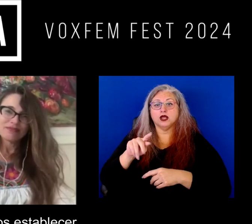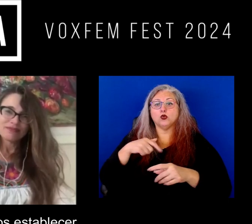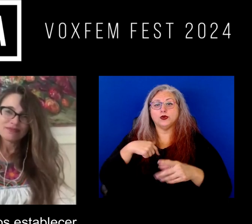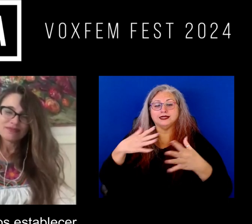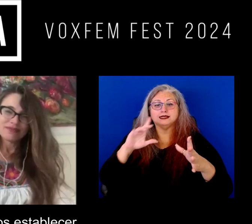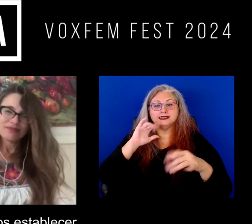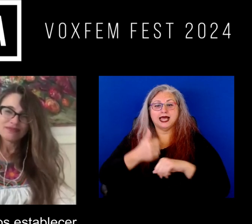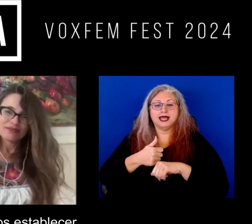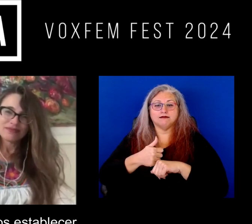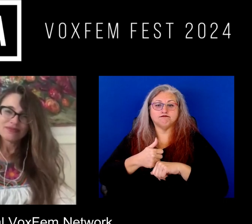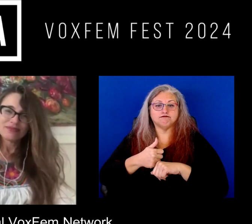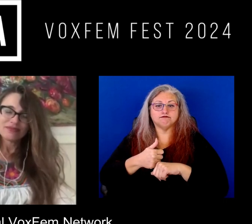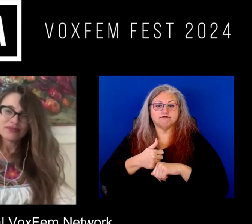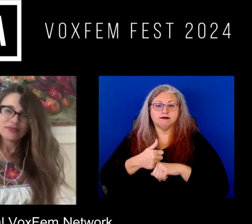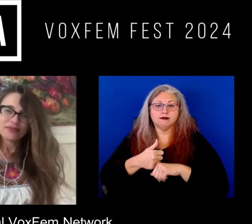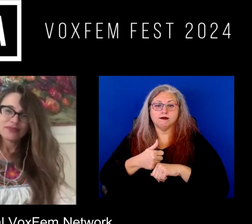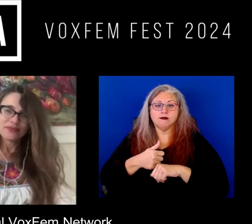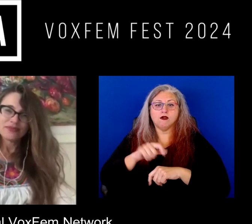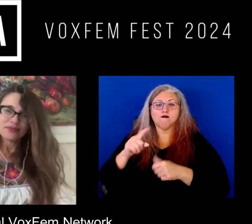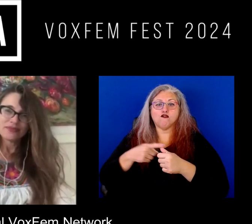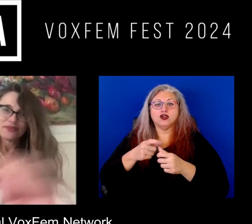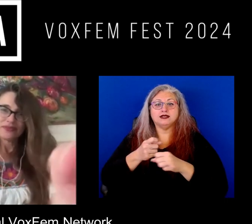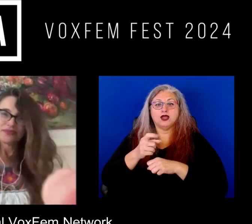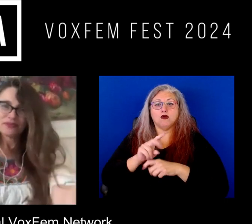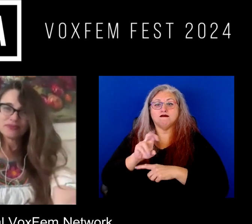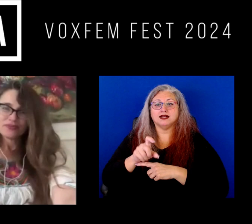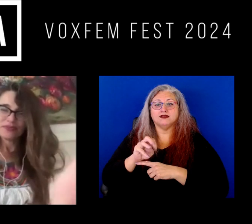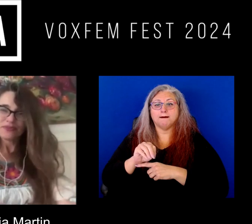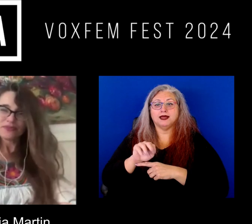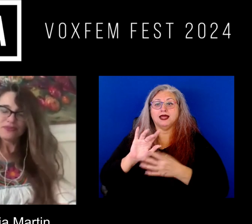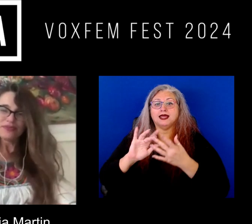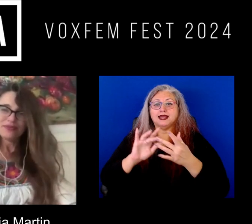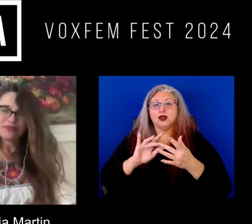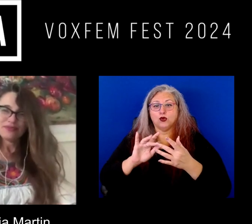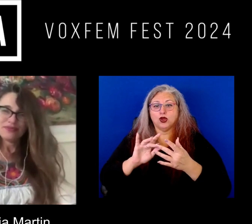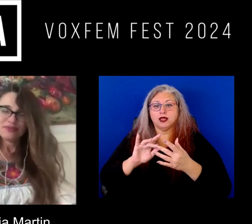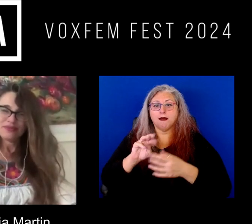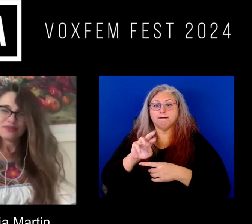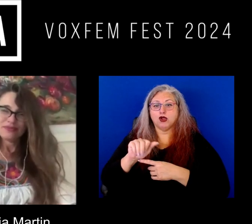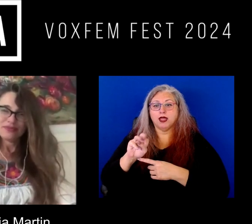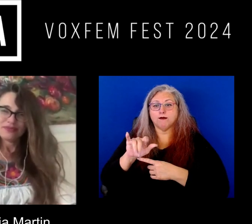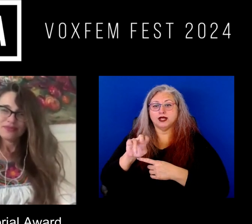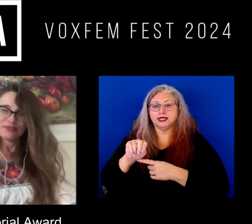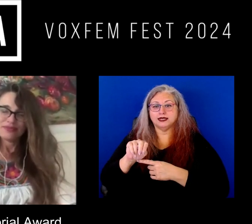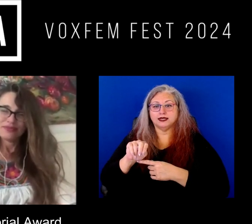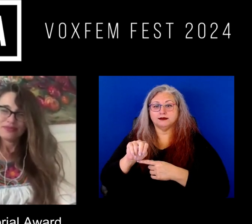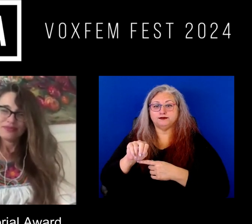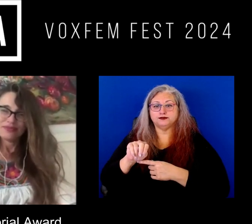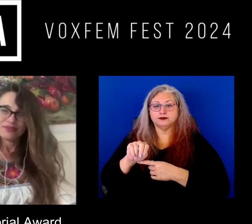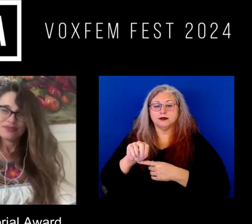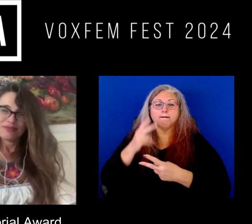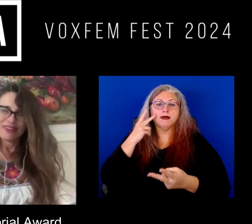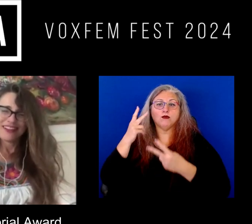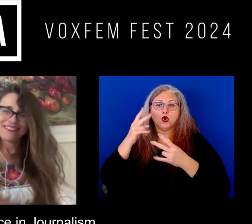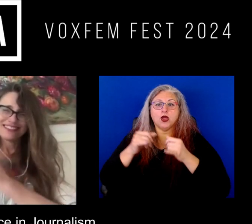establecer the first annual Voxfam Network María Martin Memorial